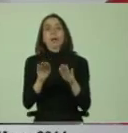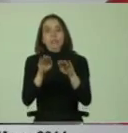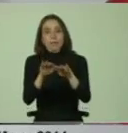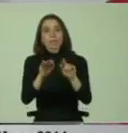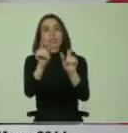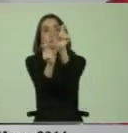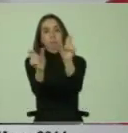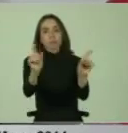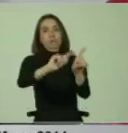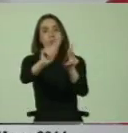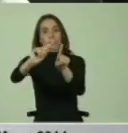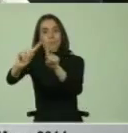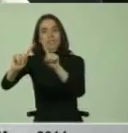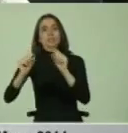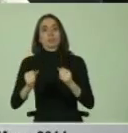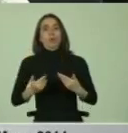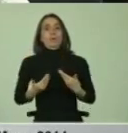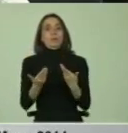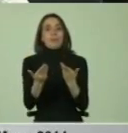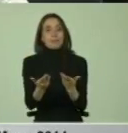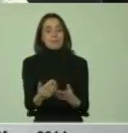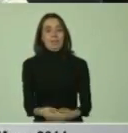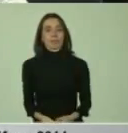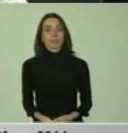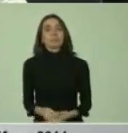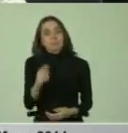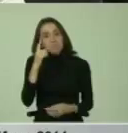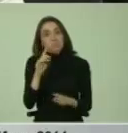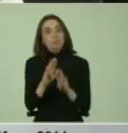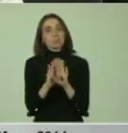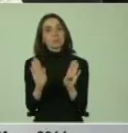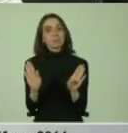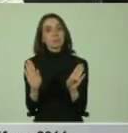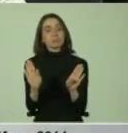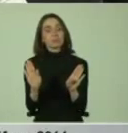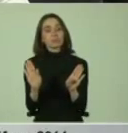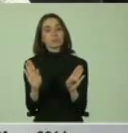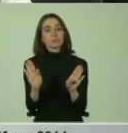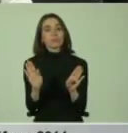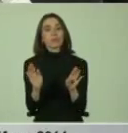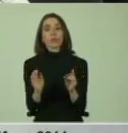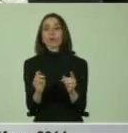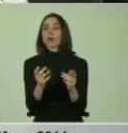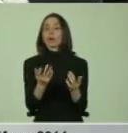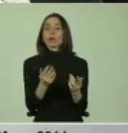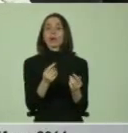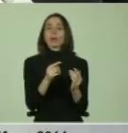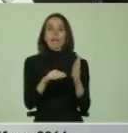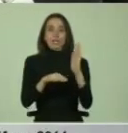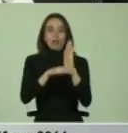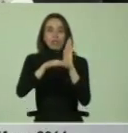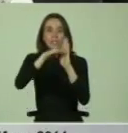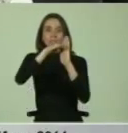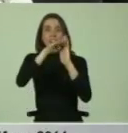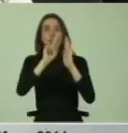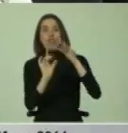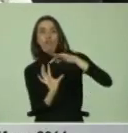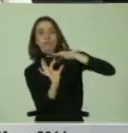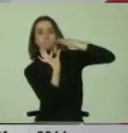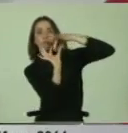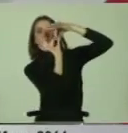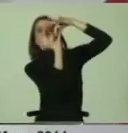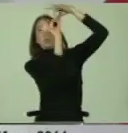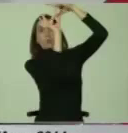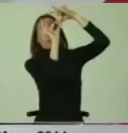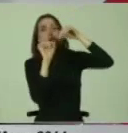a la diversidad. Y para terminar, la escasa articulación entre niveles. Nosotros estamos haciendo un